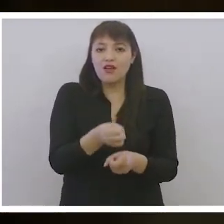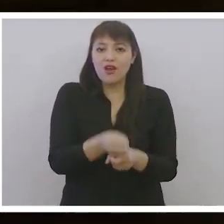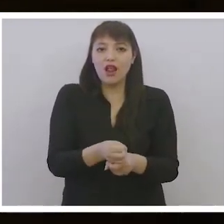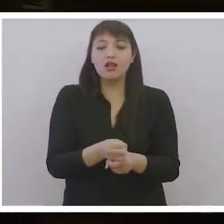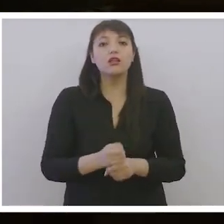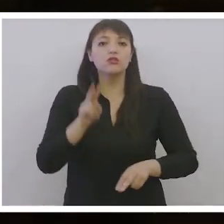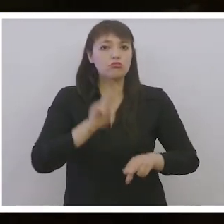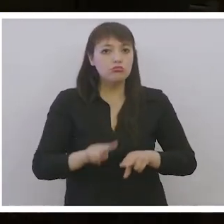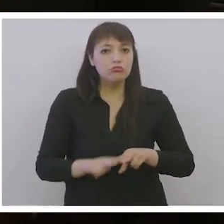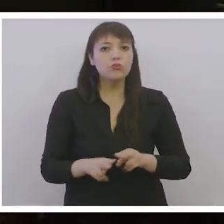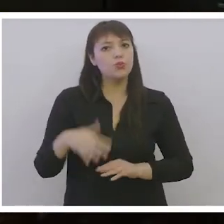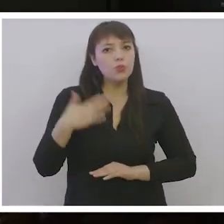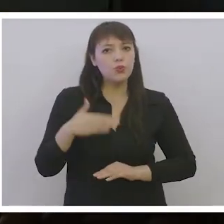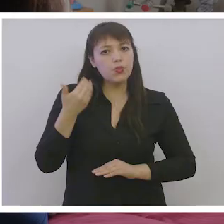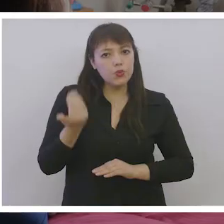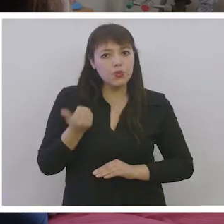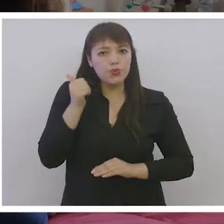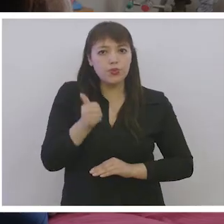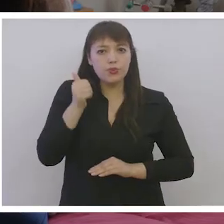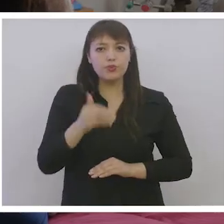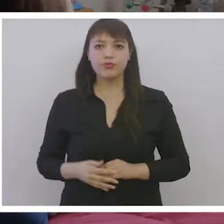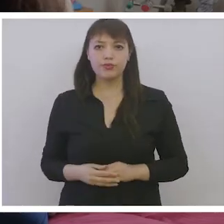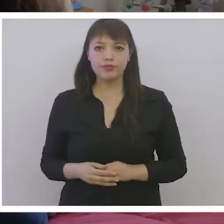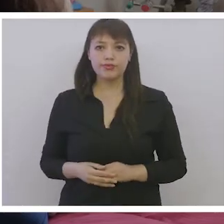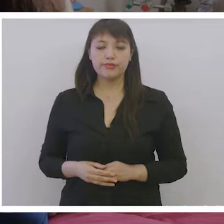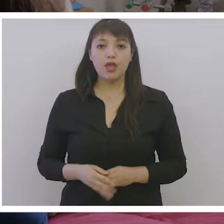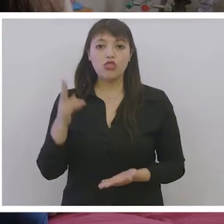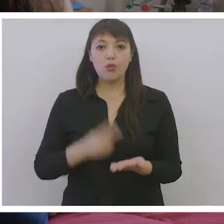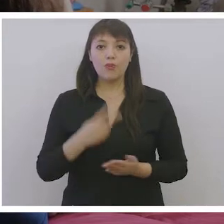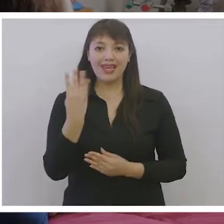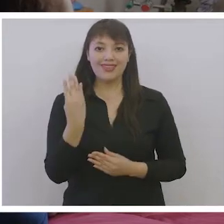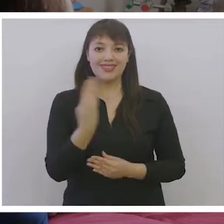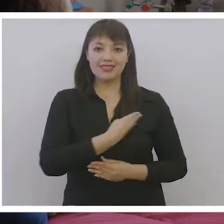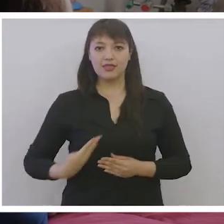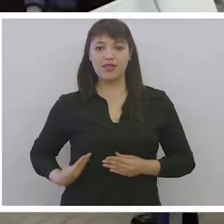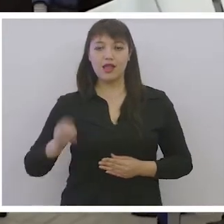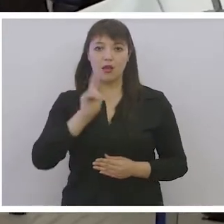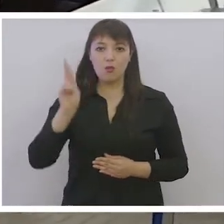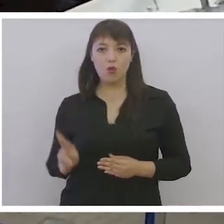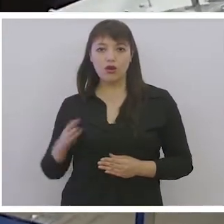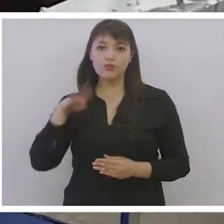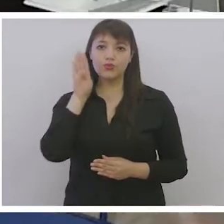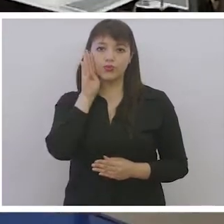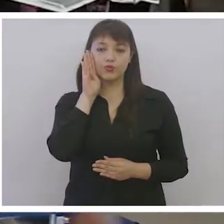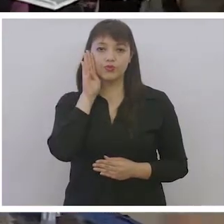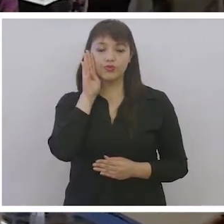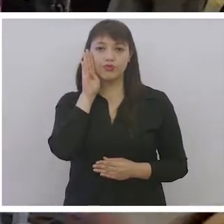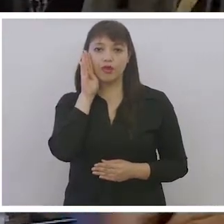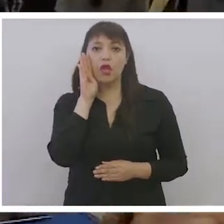necesarios en su quehacer diario. En 2014, la Presidenta de la República, Michelle Bachelet,